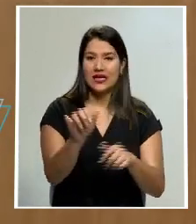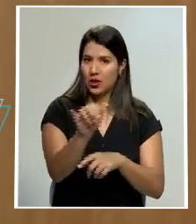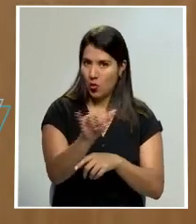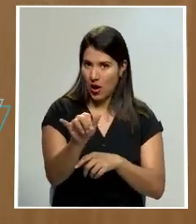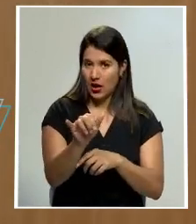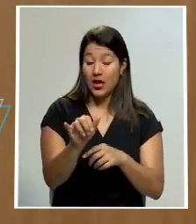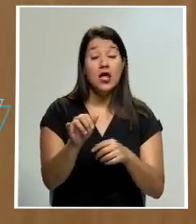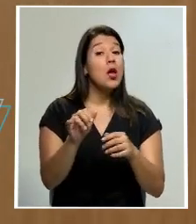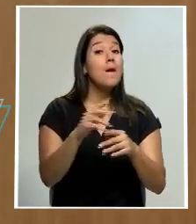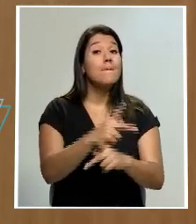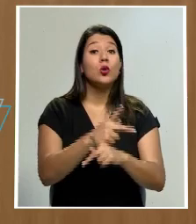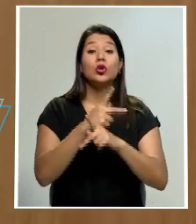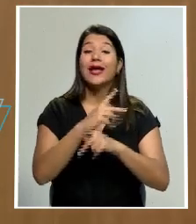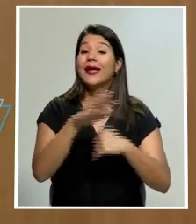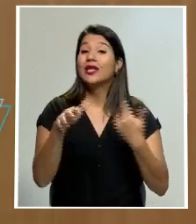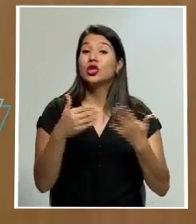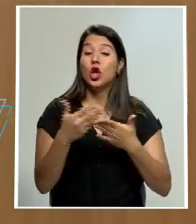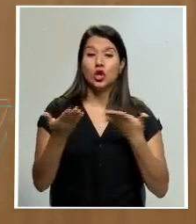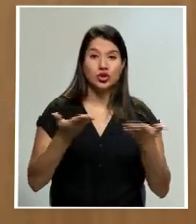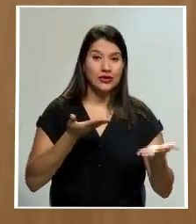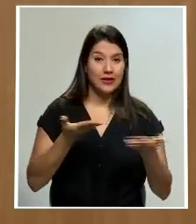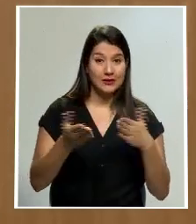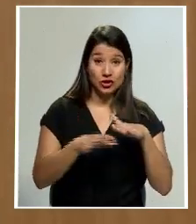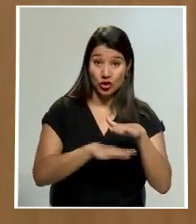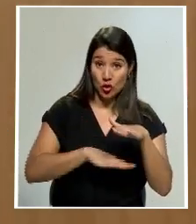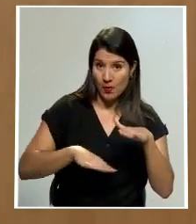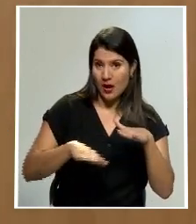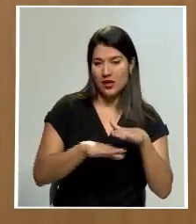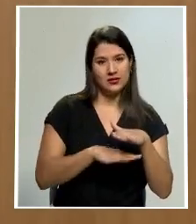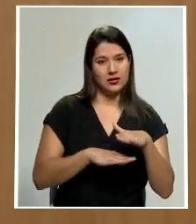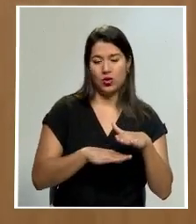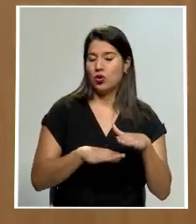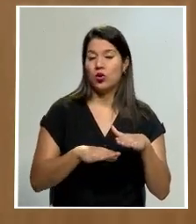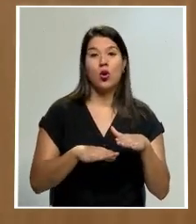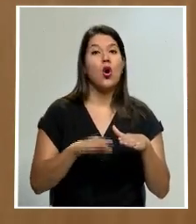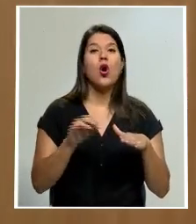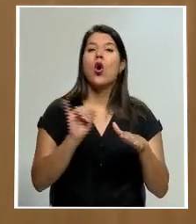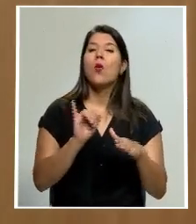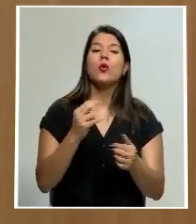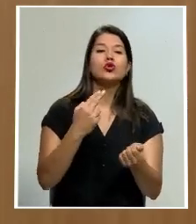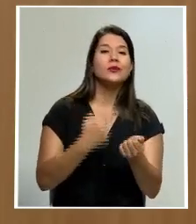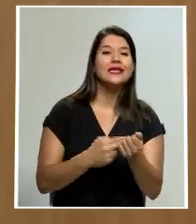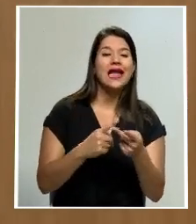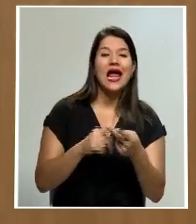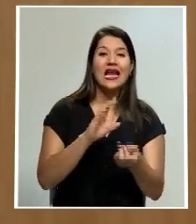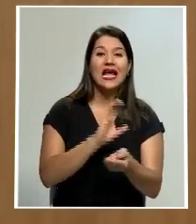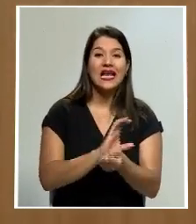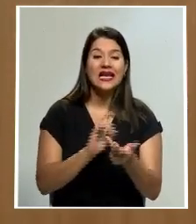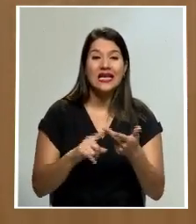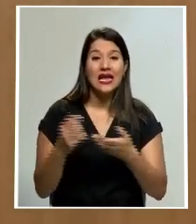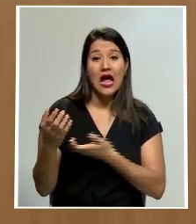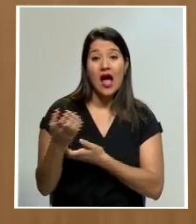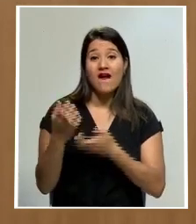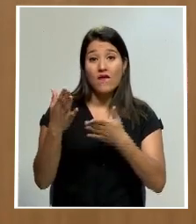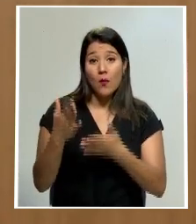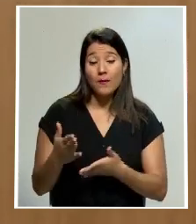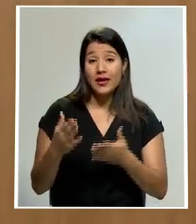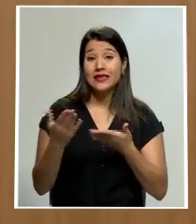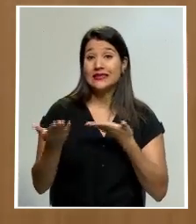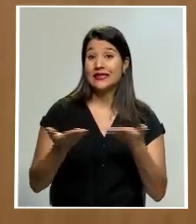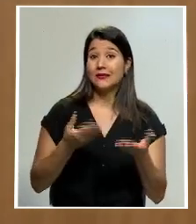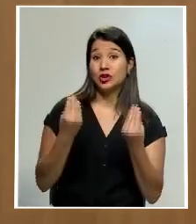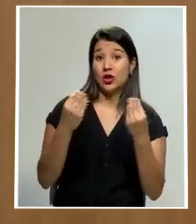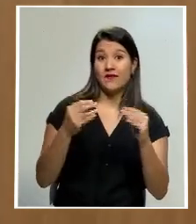todos los servicios esenciales en los hospitales, en las clínicas, los bomberos, el suministro de combustible de